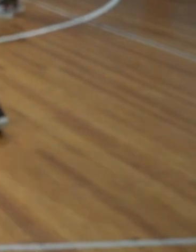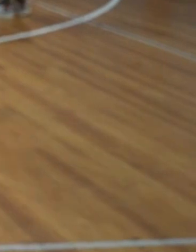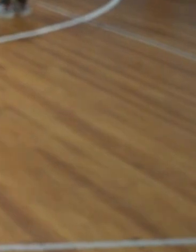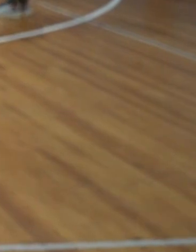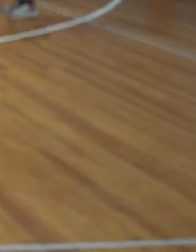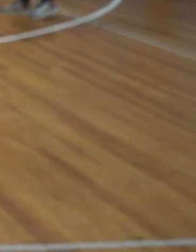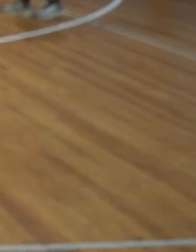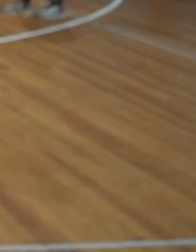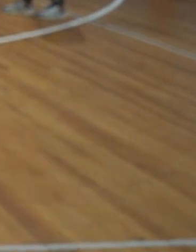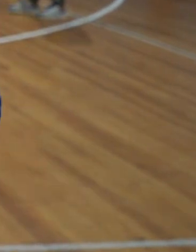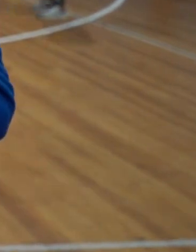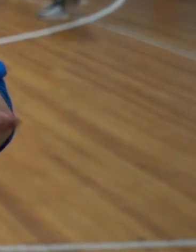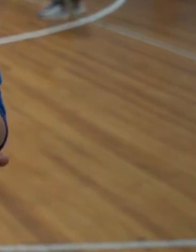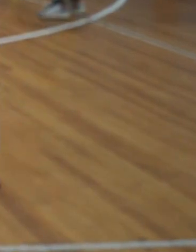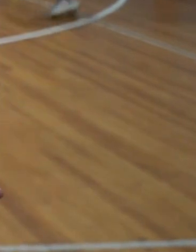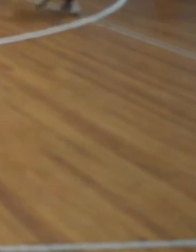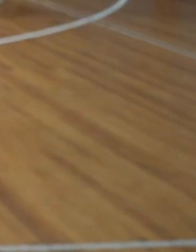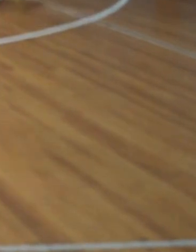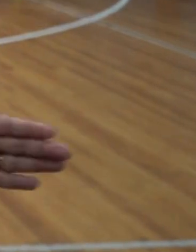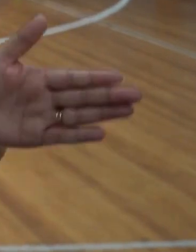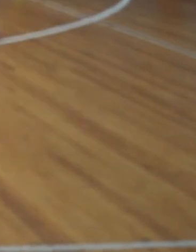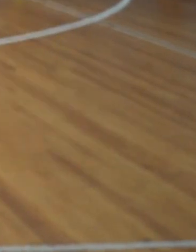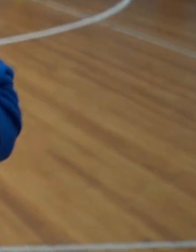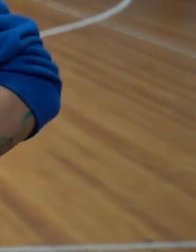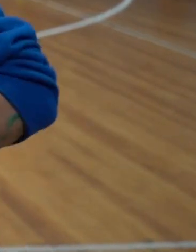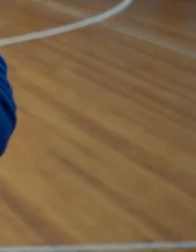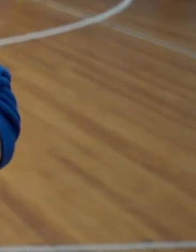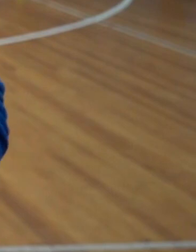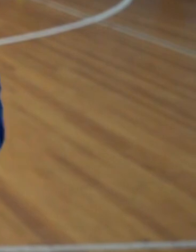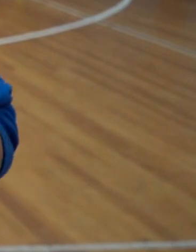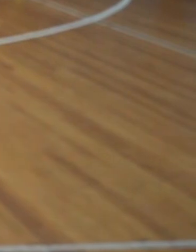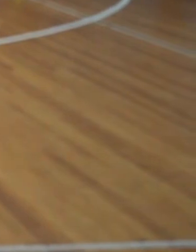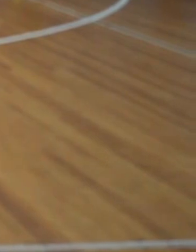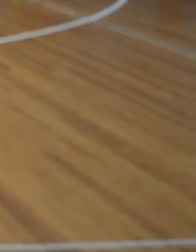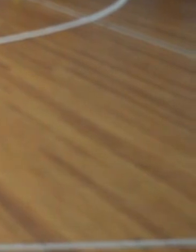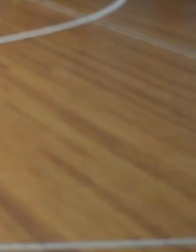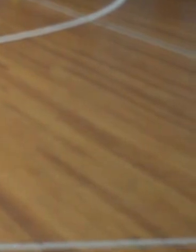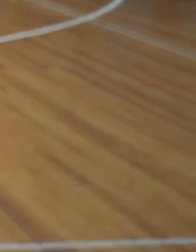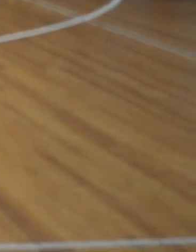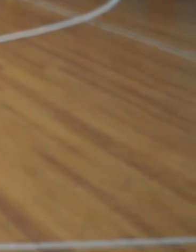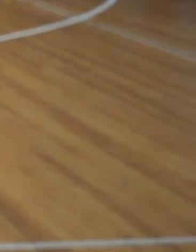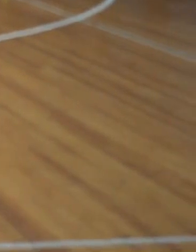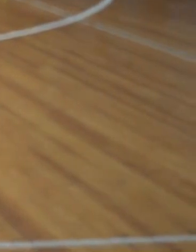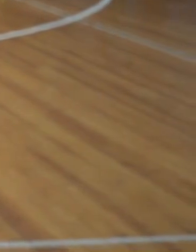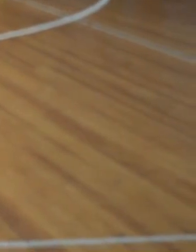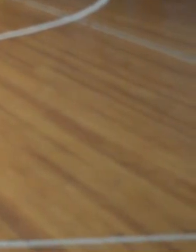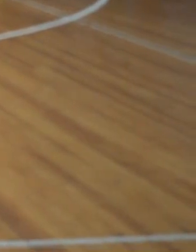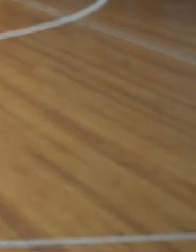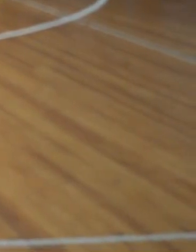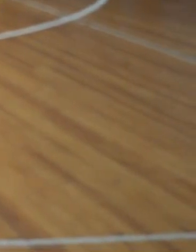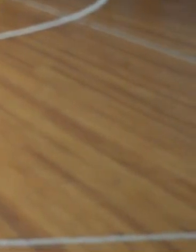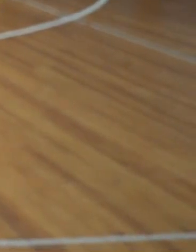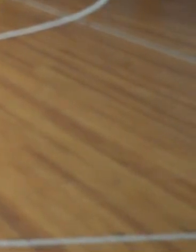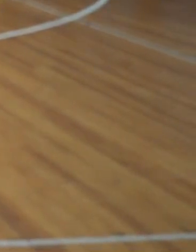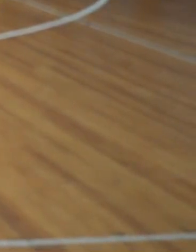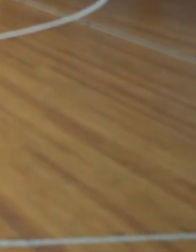Si hablamos del futuro, a mí me gustaría que esto no acabe, que esto continúe, porque es algo